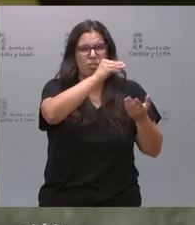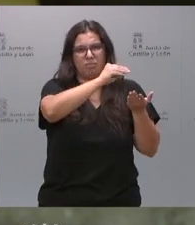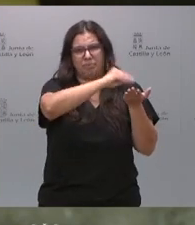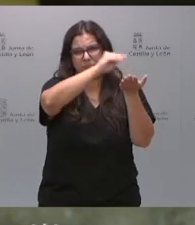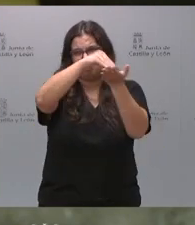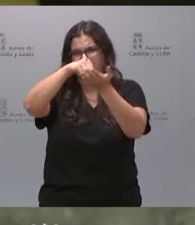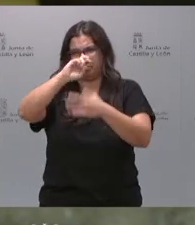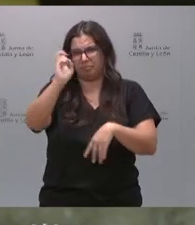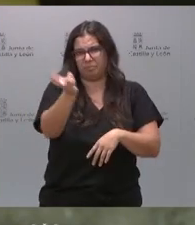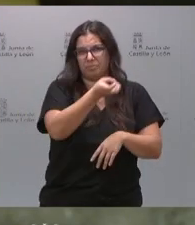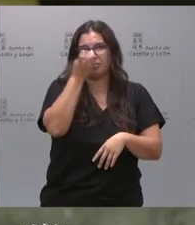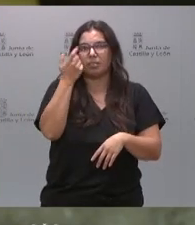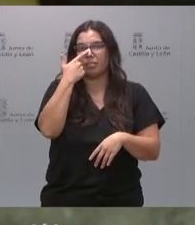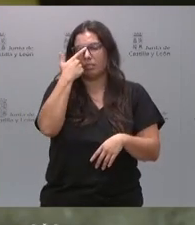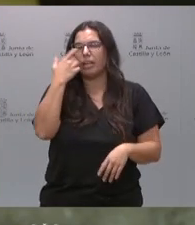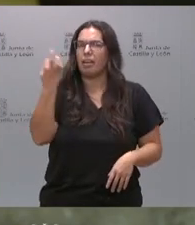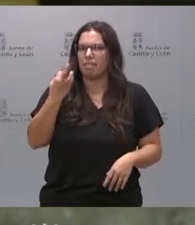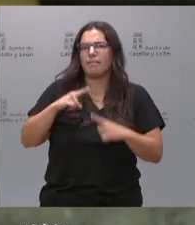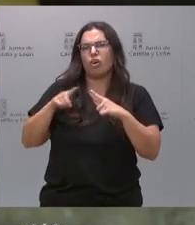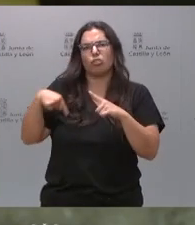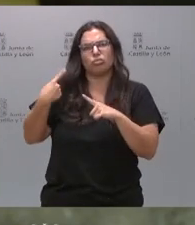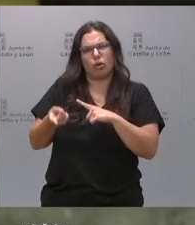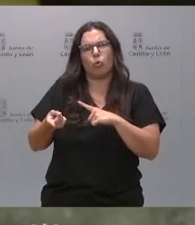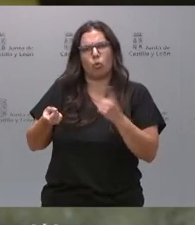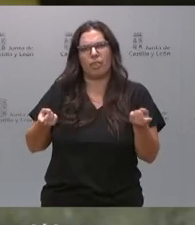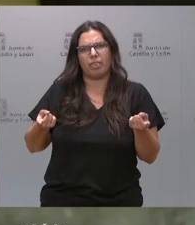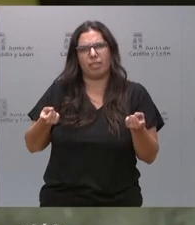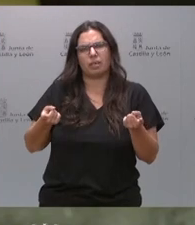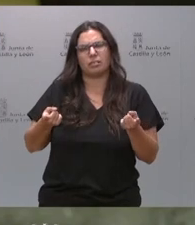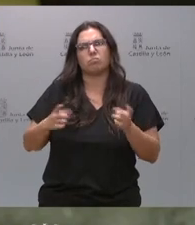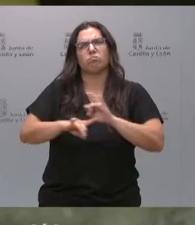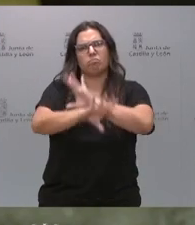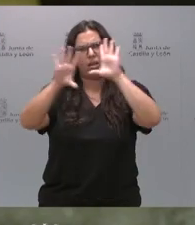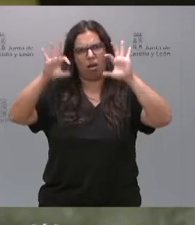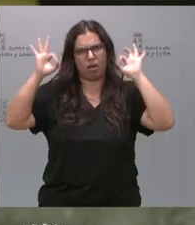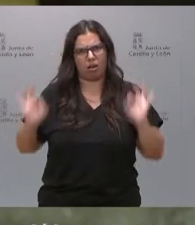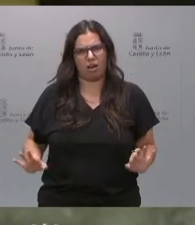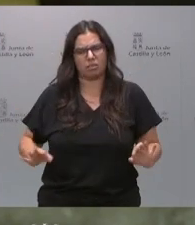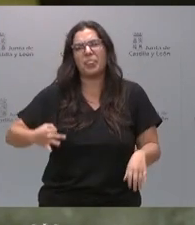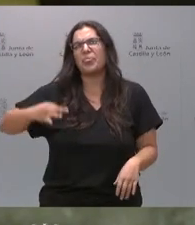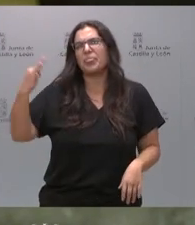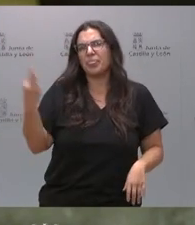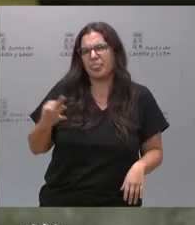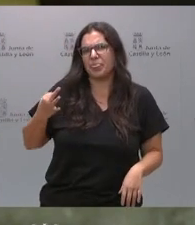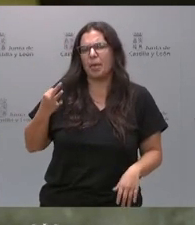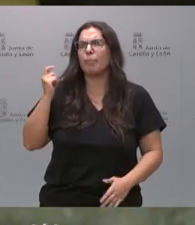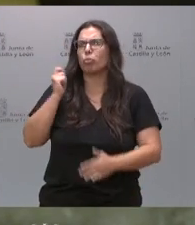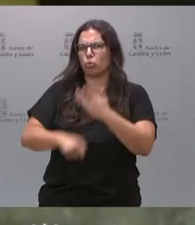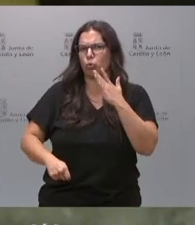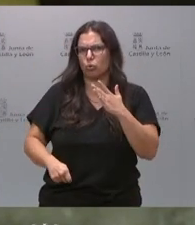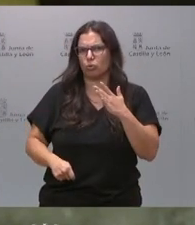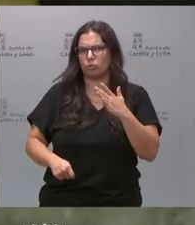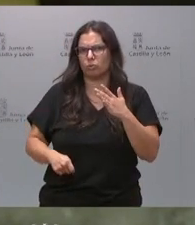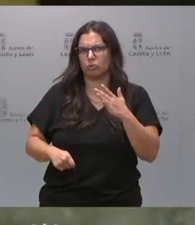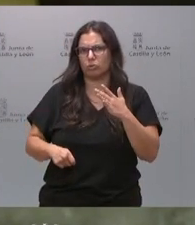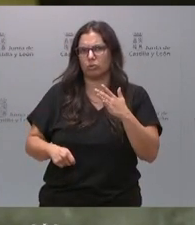todos estos días y debe tener consecuencias concluyentes. Debe ser contundente todos los